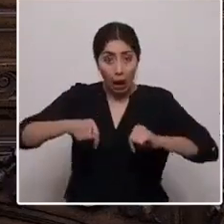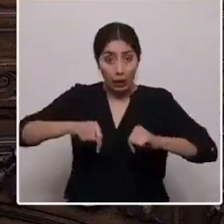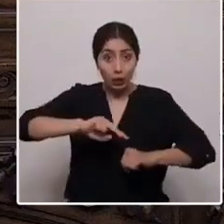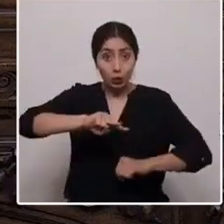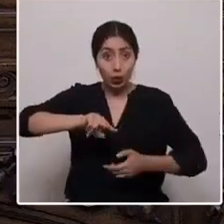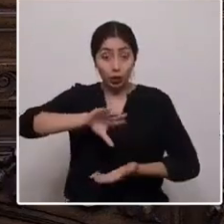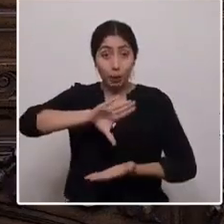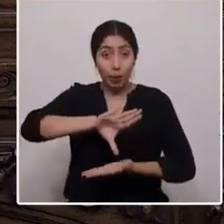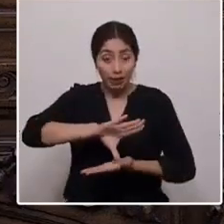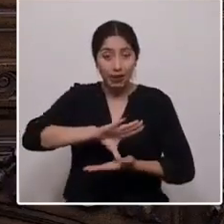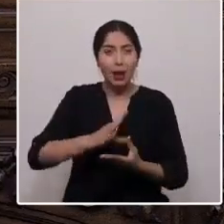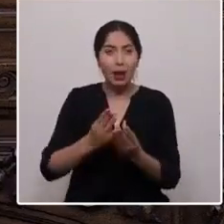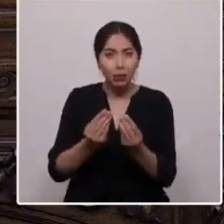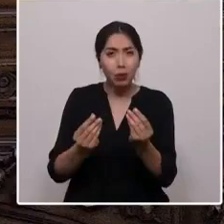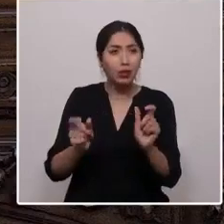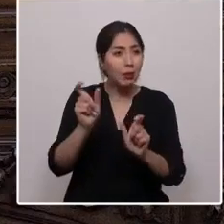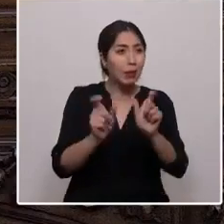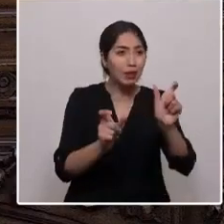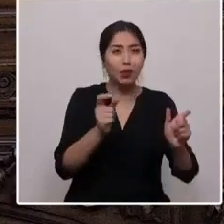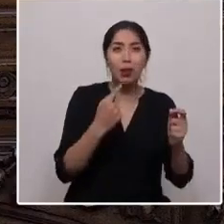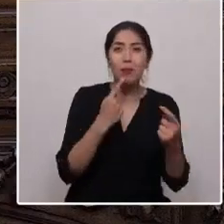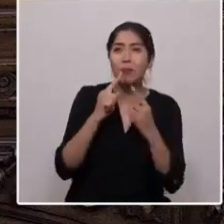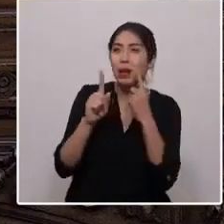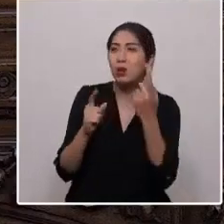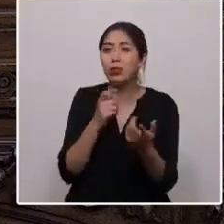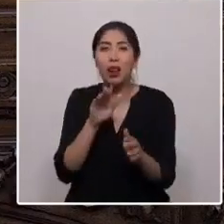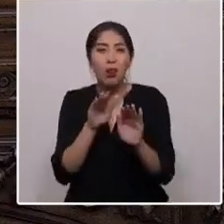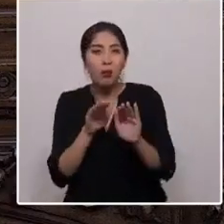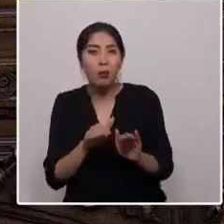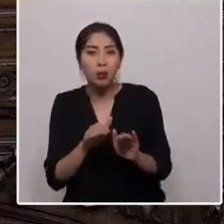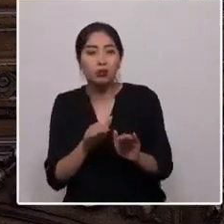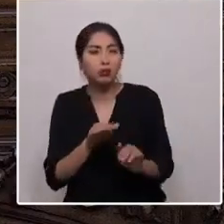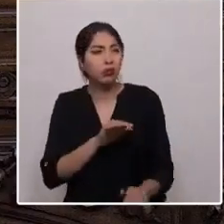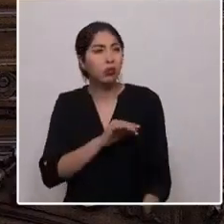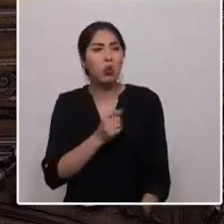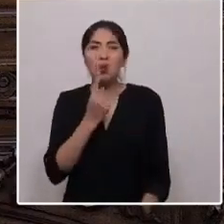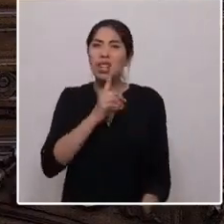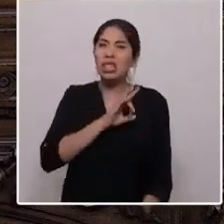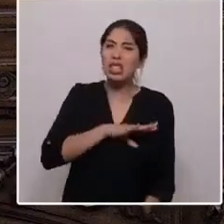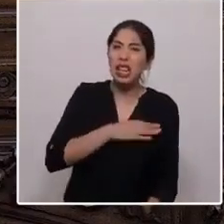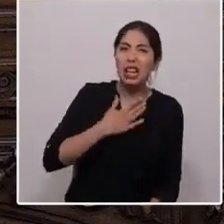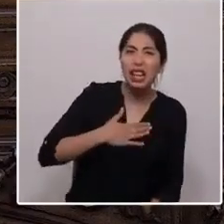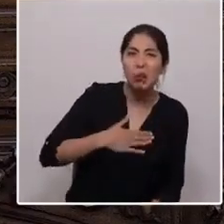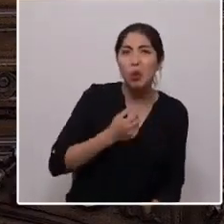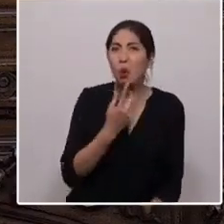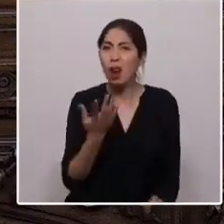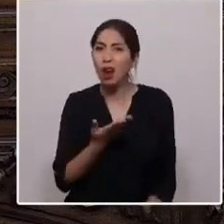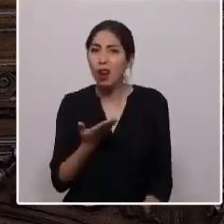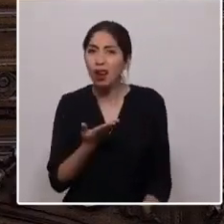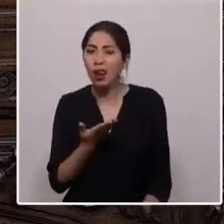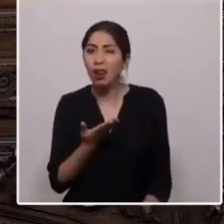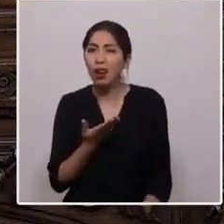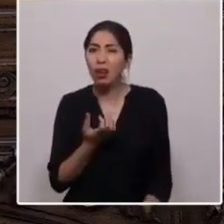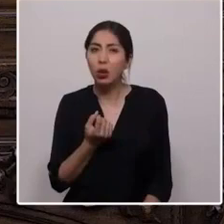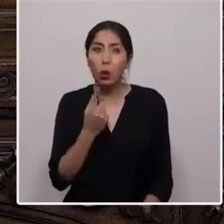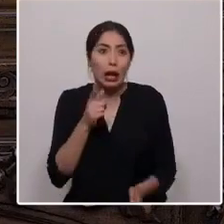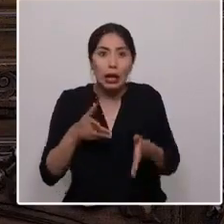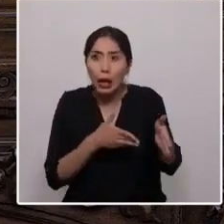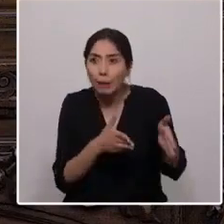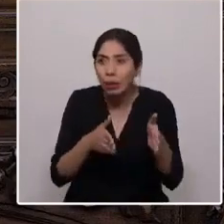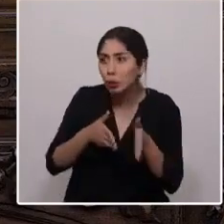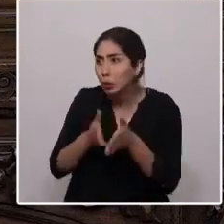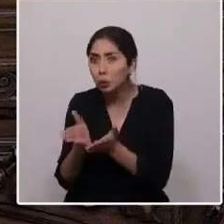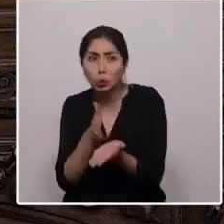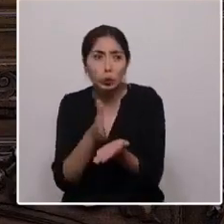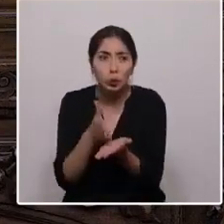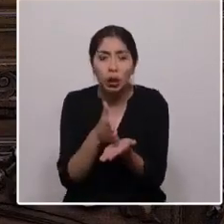personas nos preguntamos lo mismo. ¿Cuál es el Chile que queremos? ¿Qué rumbo debemos tomar? Desde entonces he